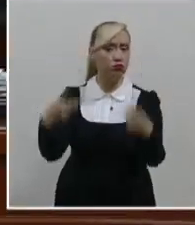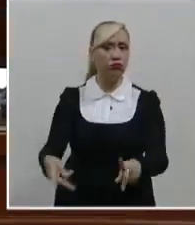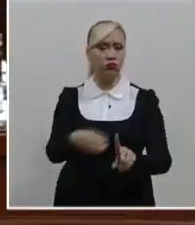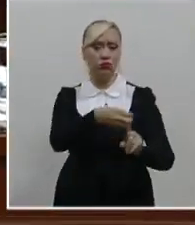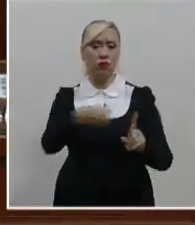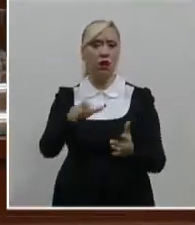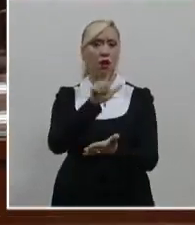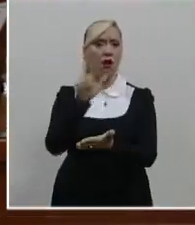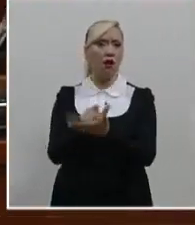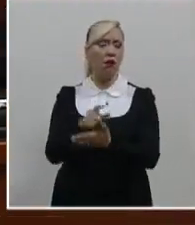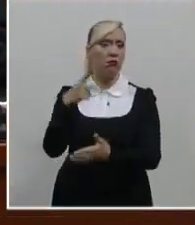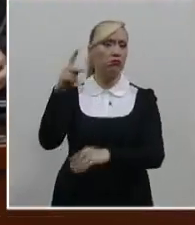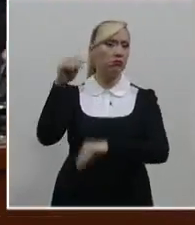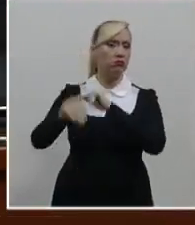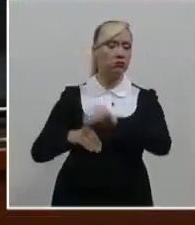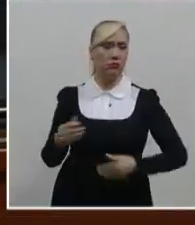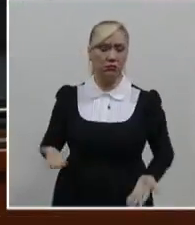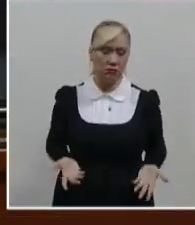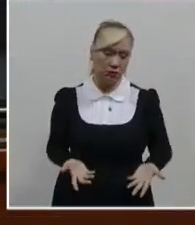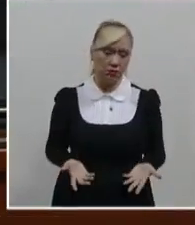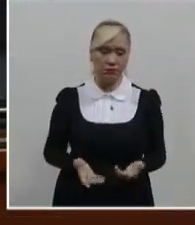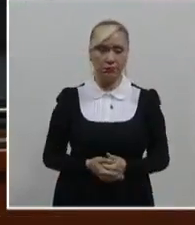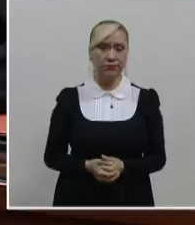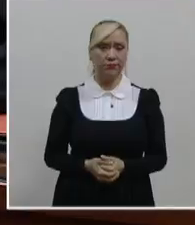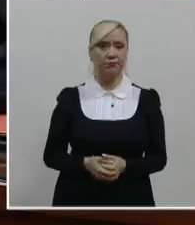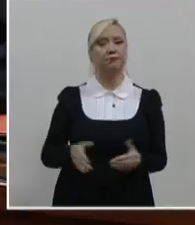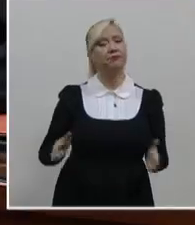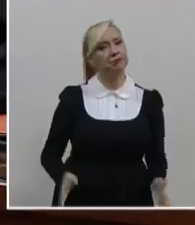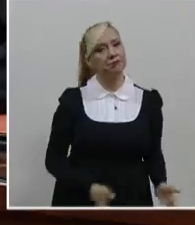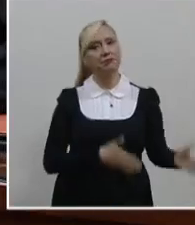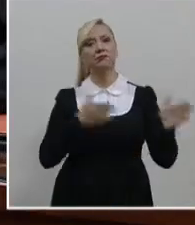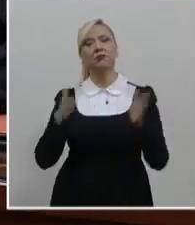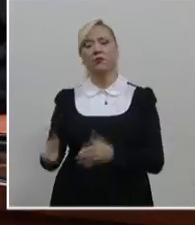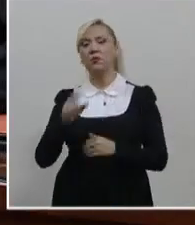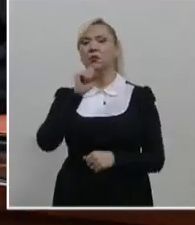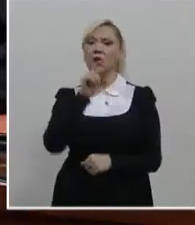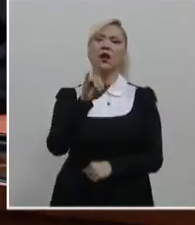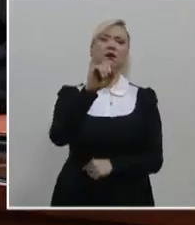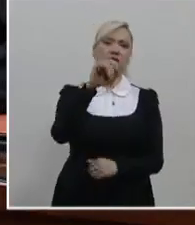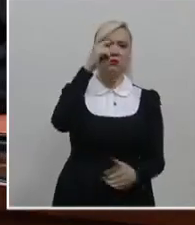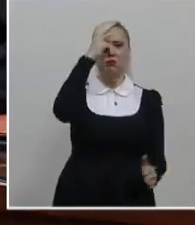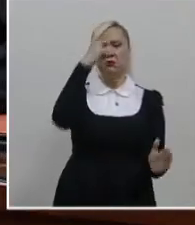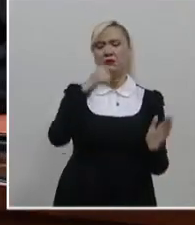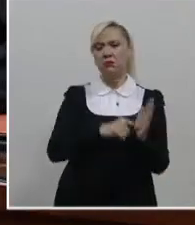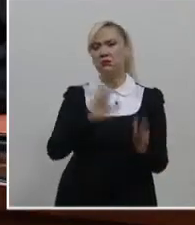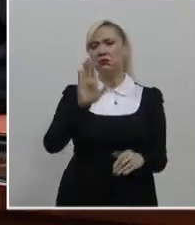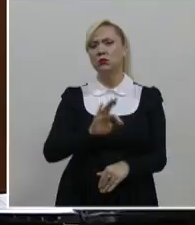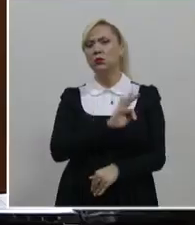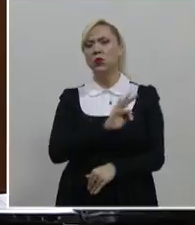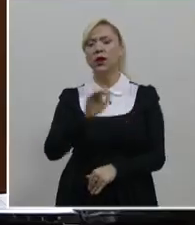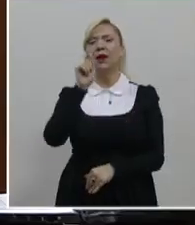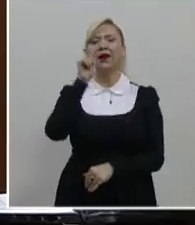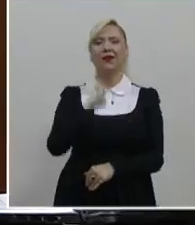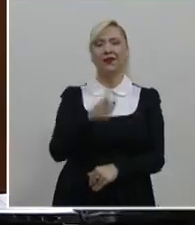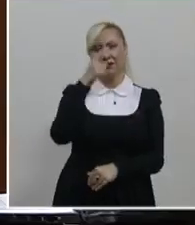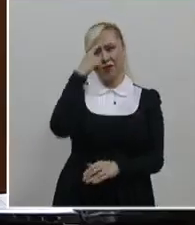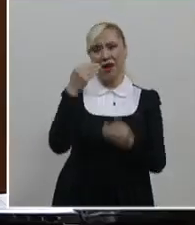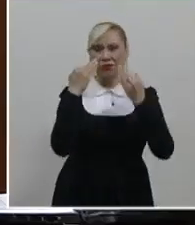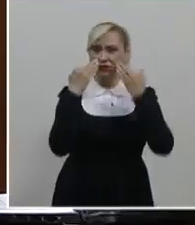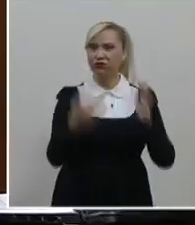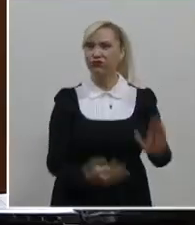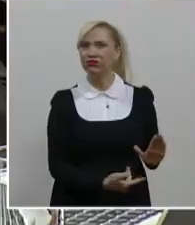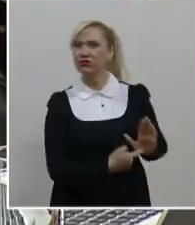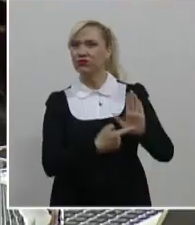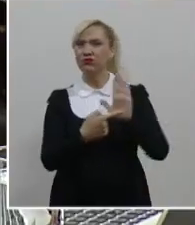Por otra parte, el Pleno declaró la validez de que se contemplara la posibilidad de que el órgano garante en materia de transparencia